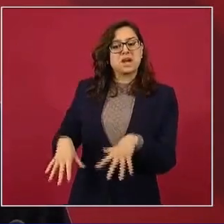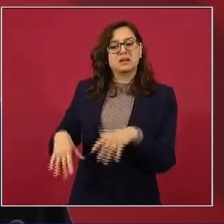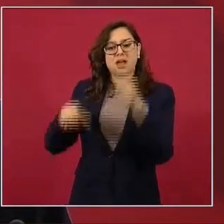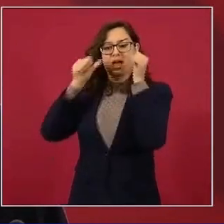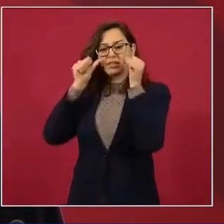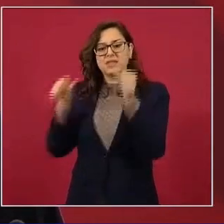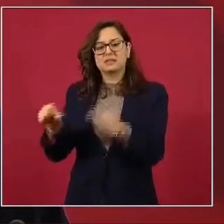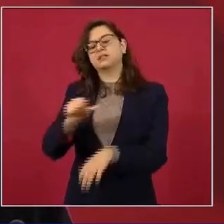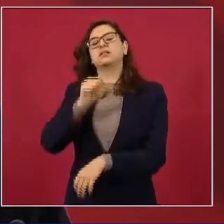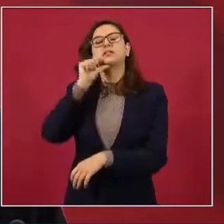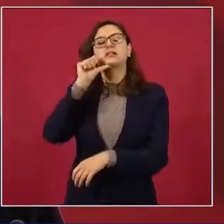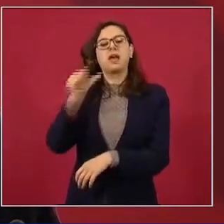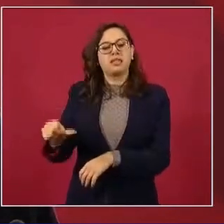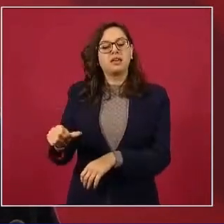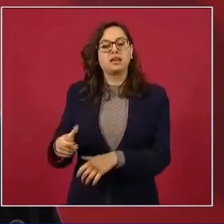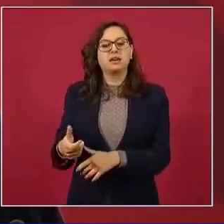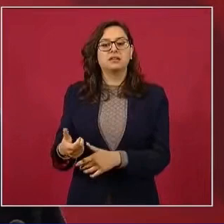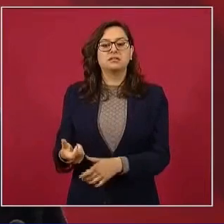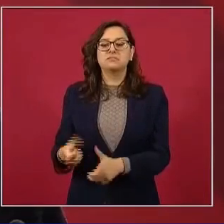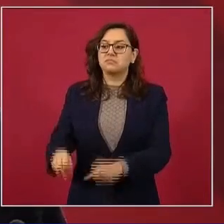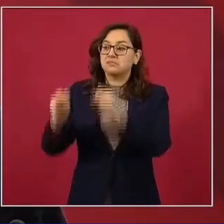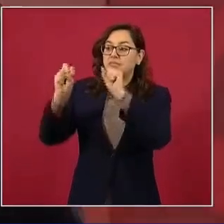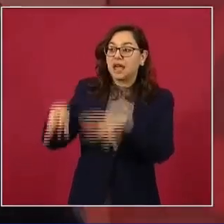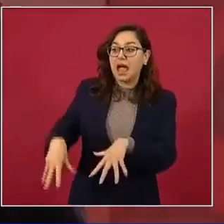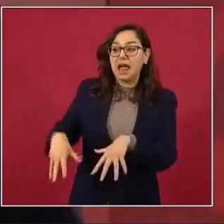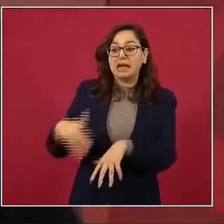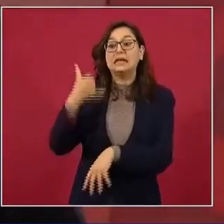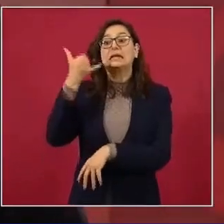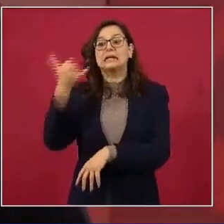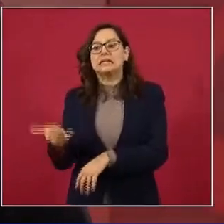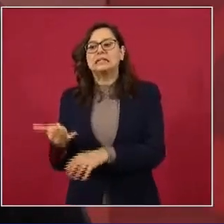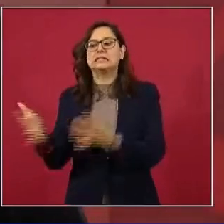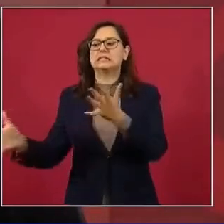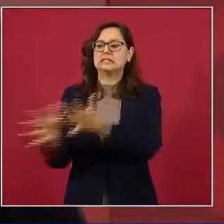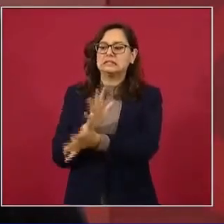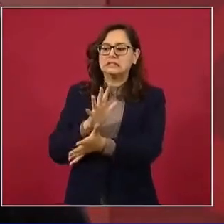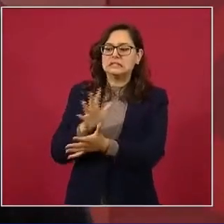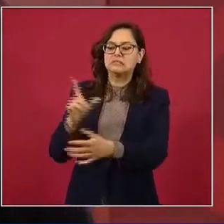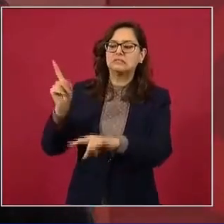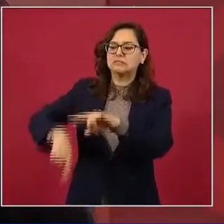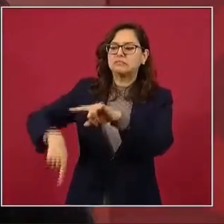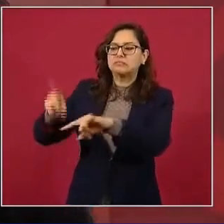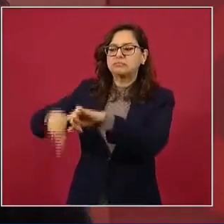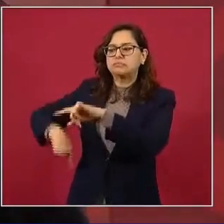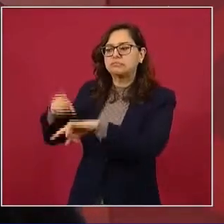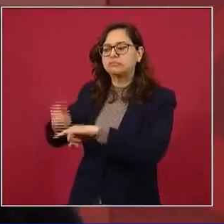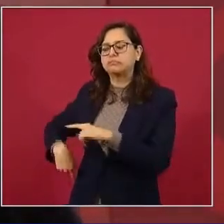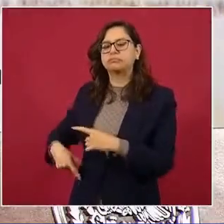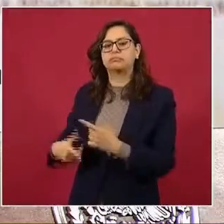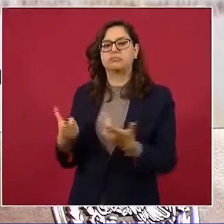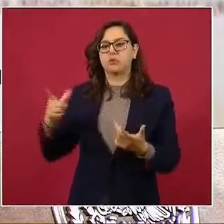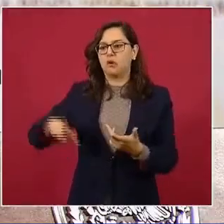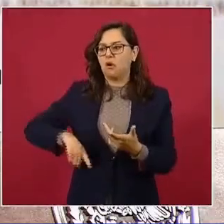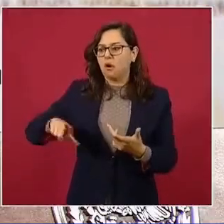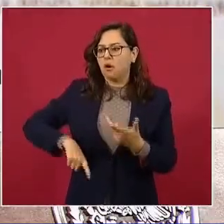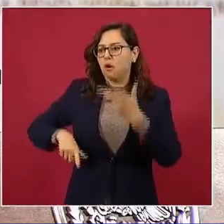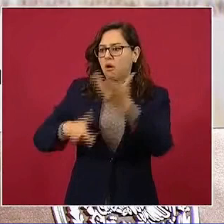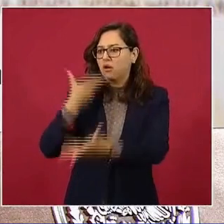destruyó el gobierno, me refiero el gobierno para servir al pueblo,